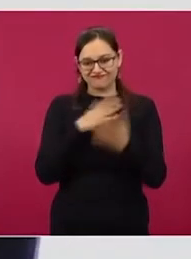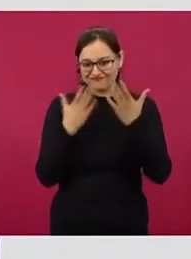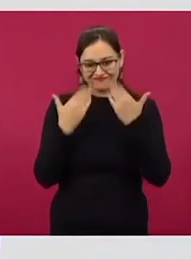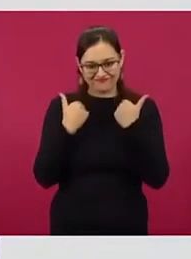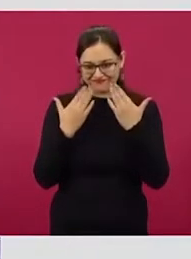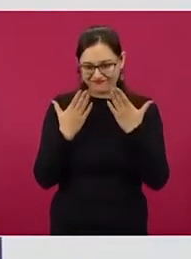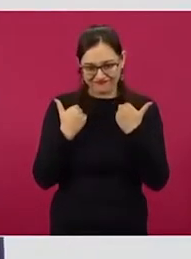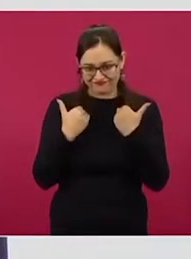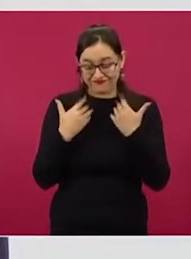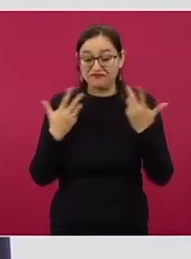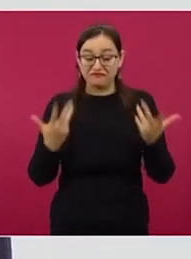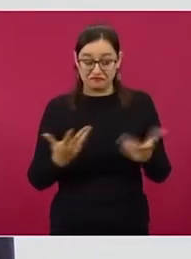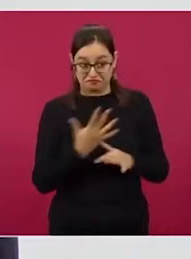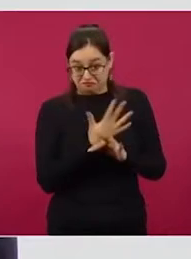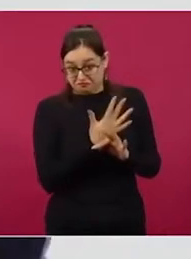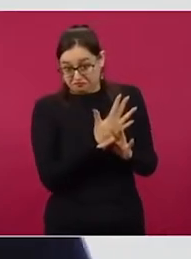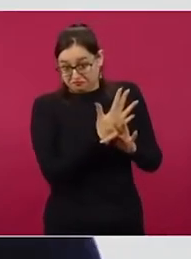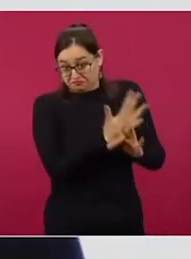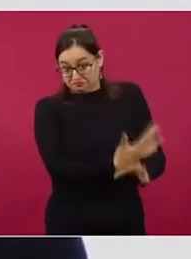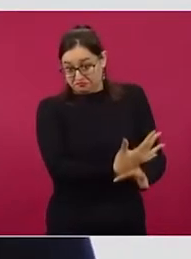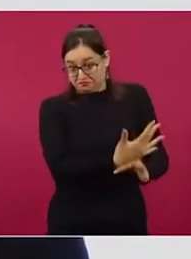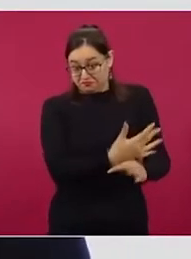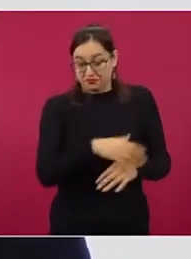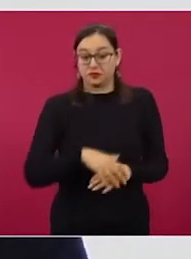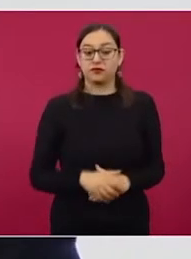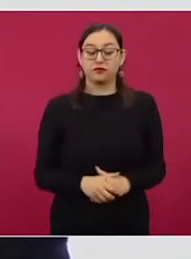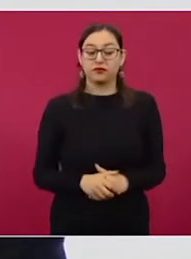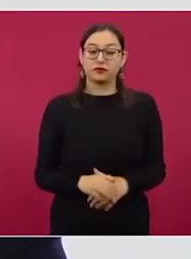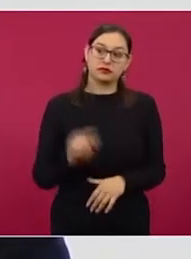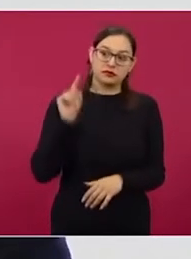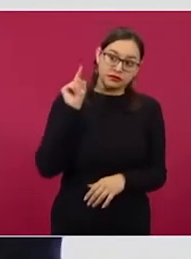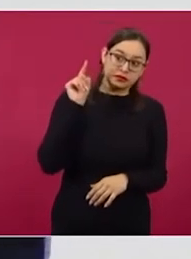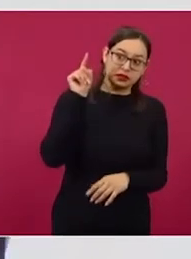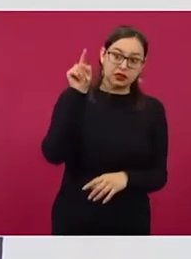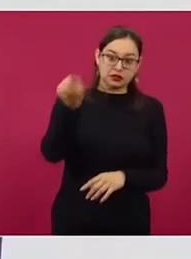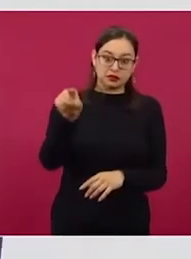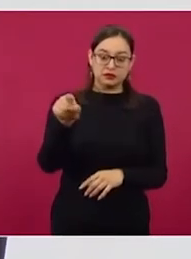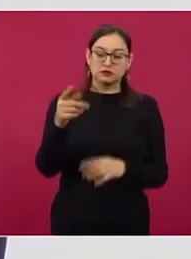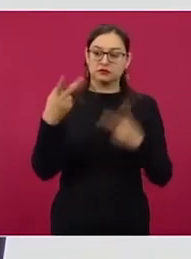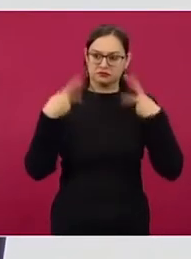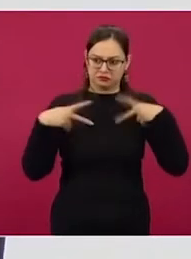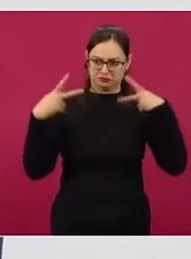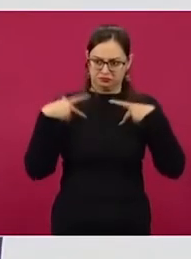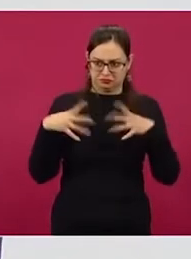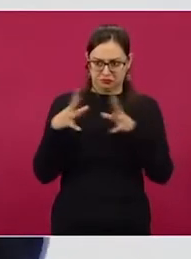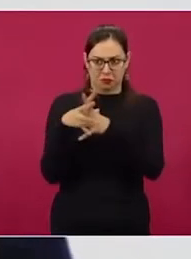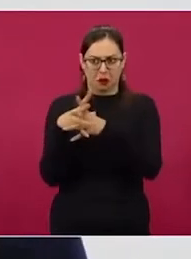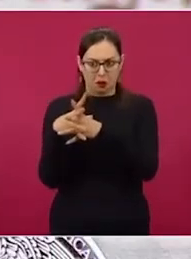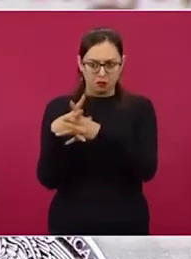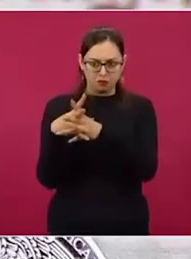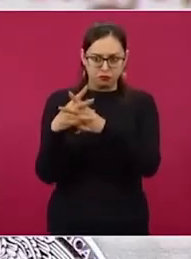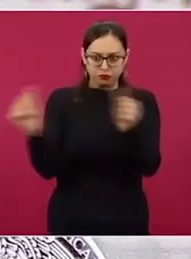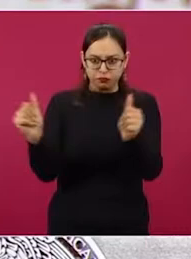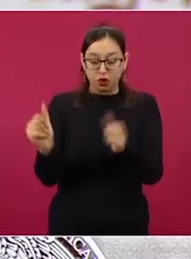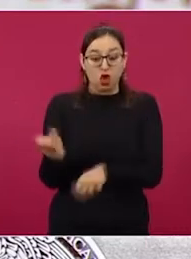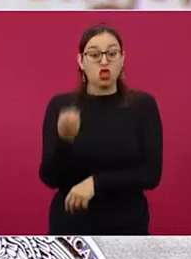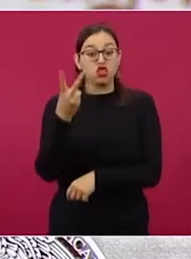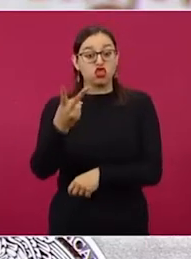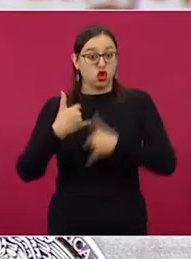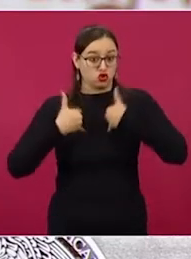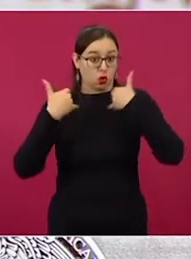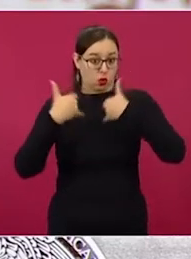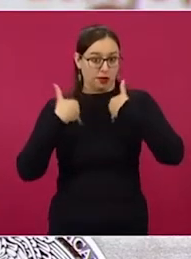difundida, la Guardia Nacional habría estado implicada en un supuesto caso de desaparición de dos jóvenes en